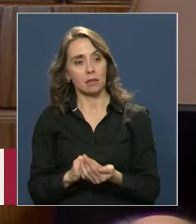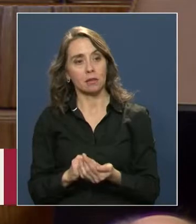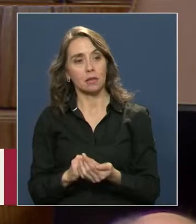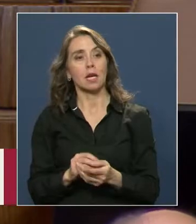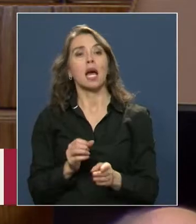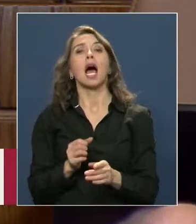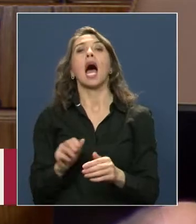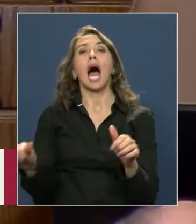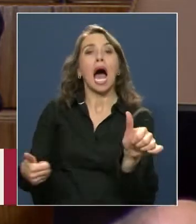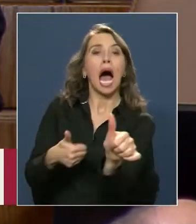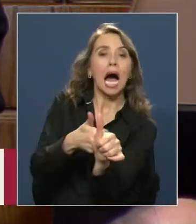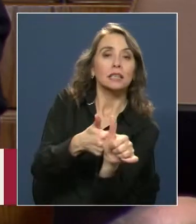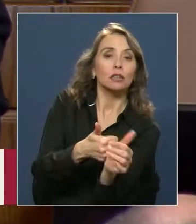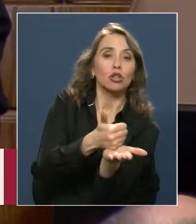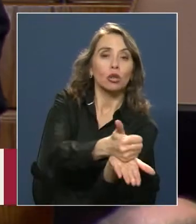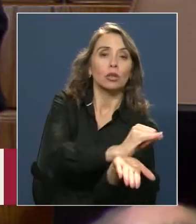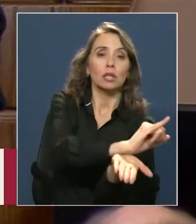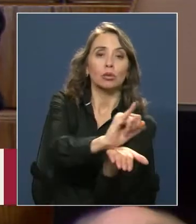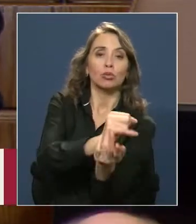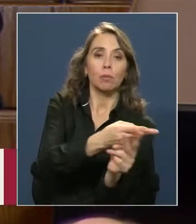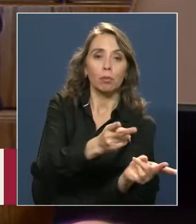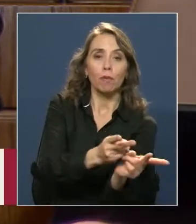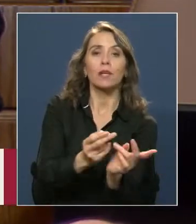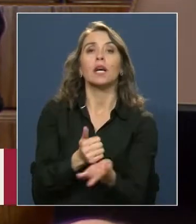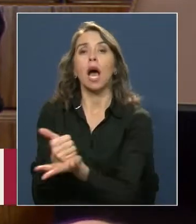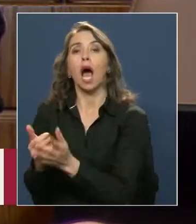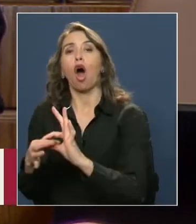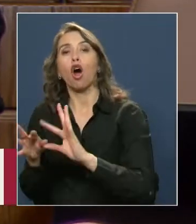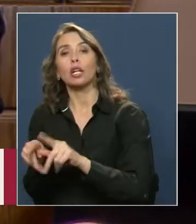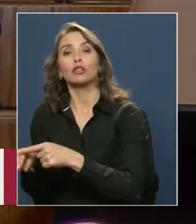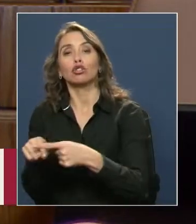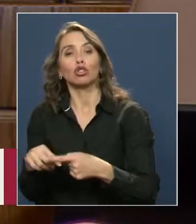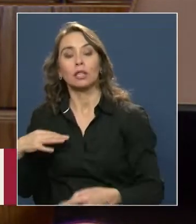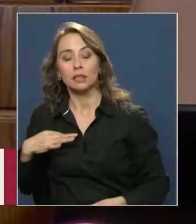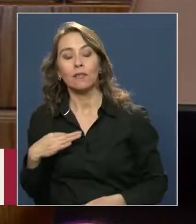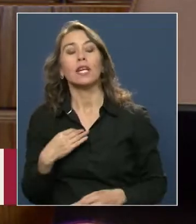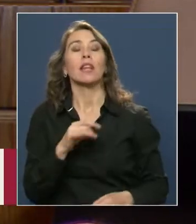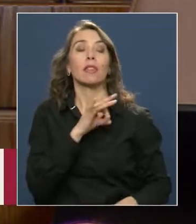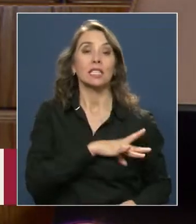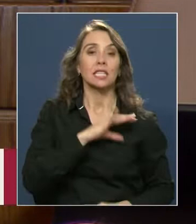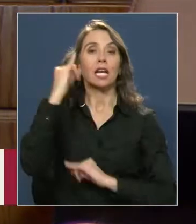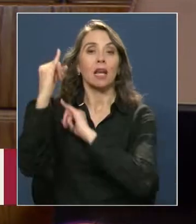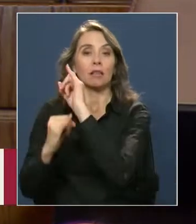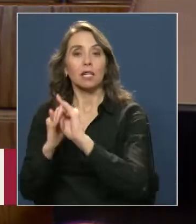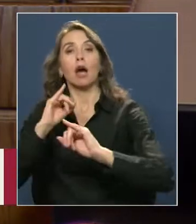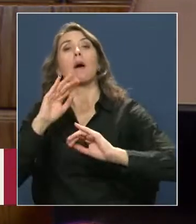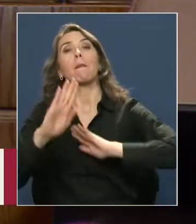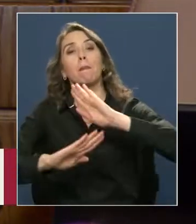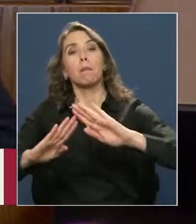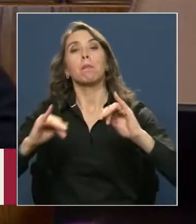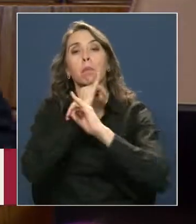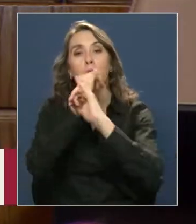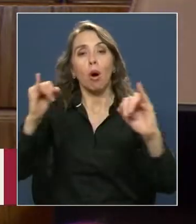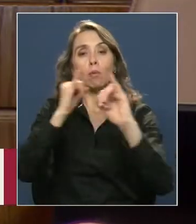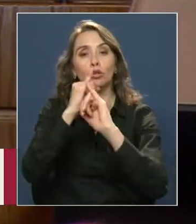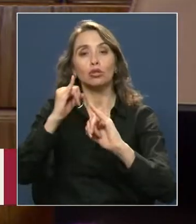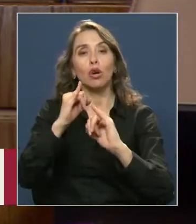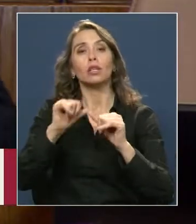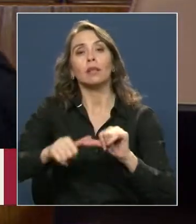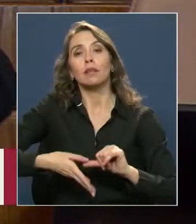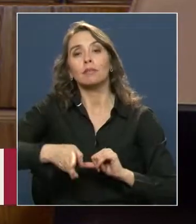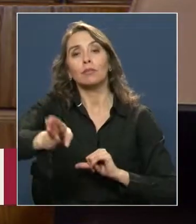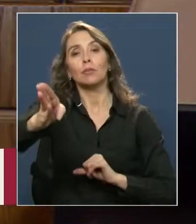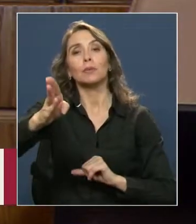asesorar y cooperar con organismos públicos y de la sociedad civil nacionales e internacionales en la promoción, protección y vigencia de los derechos humanos.